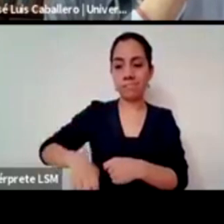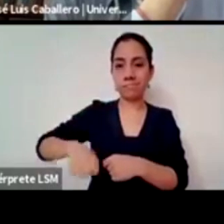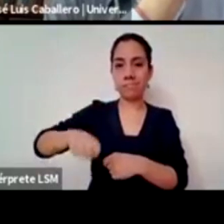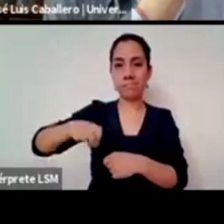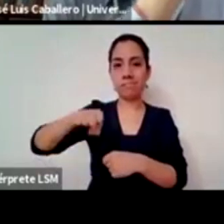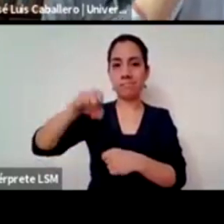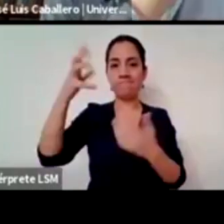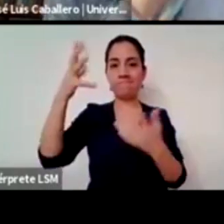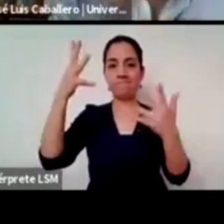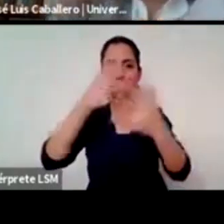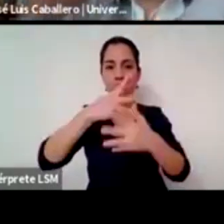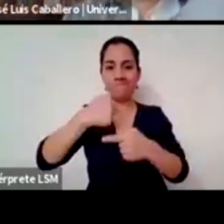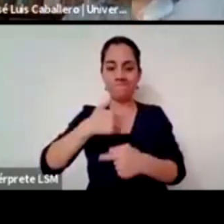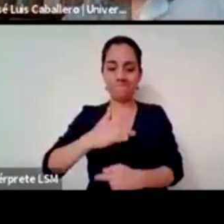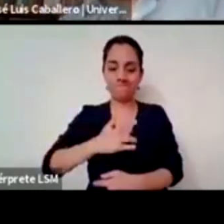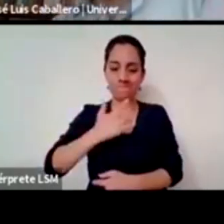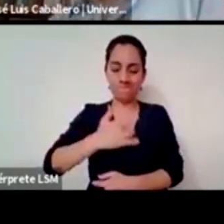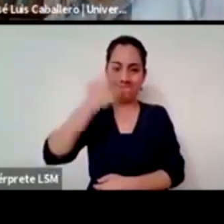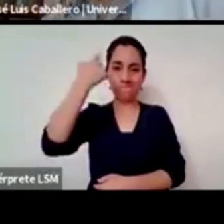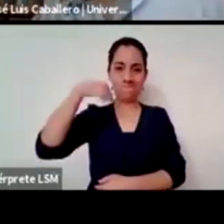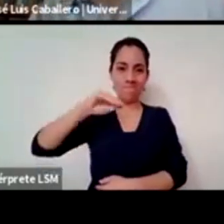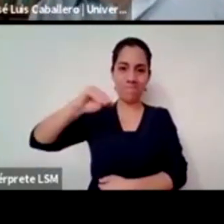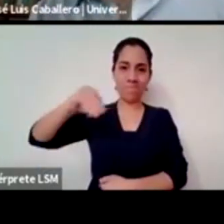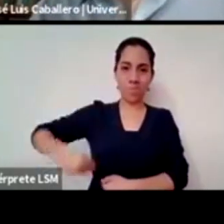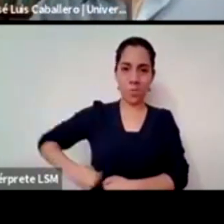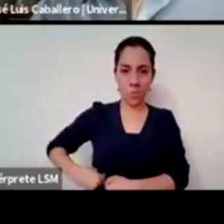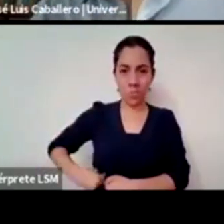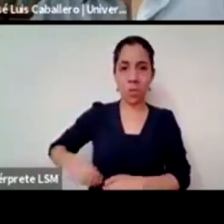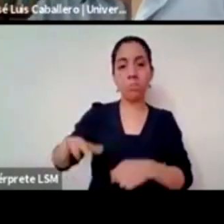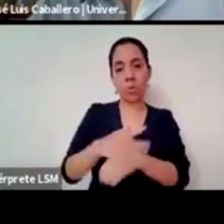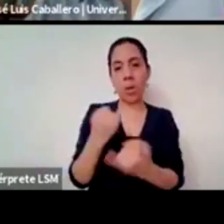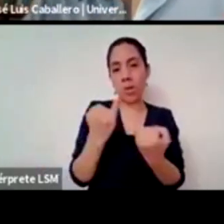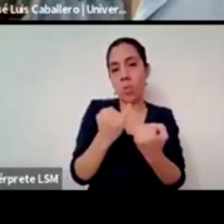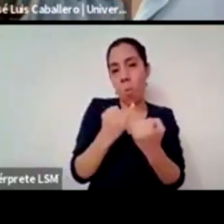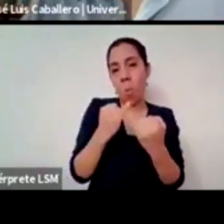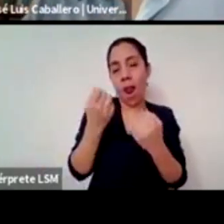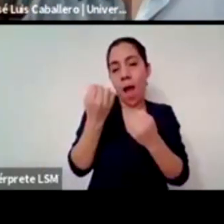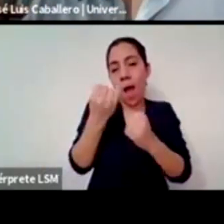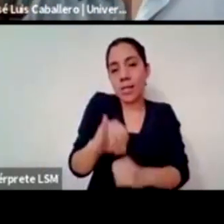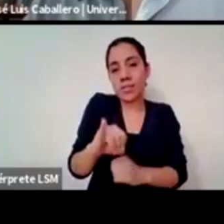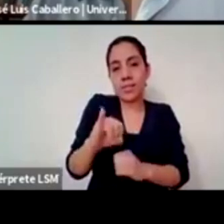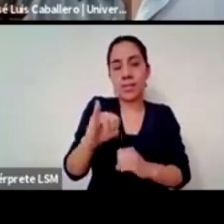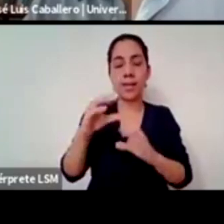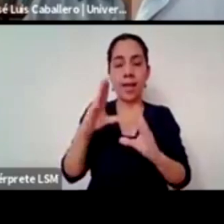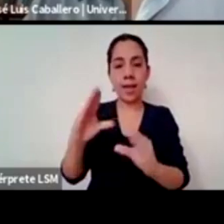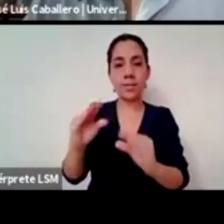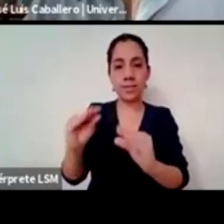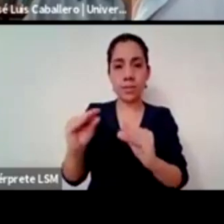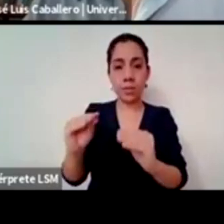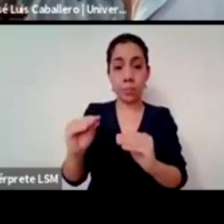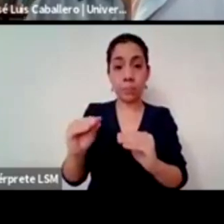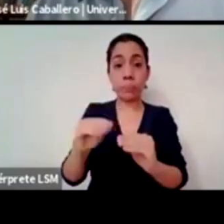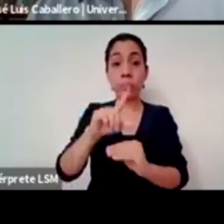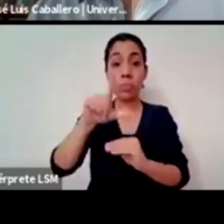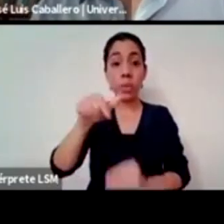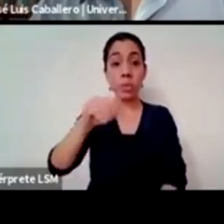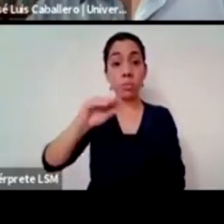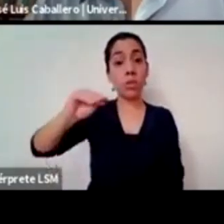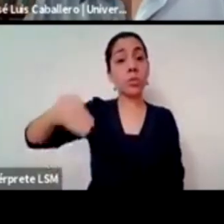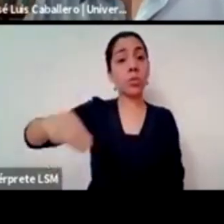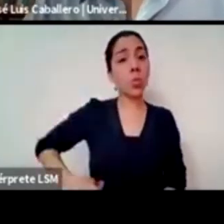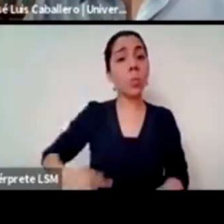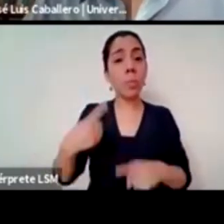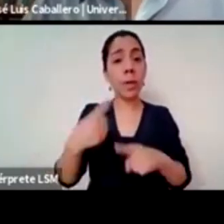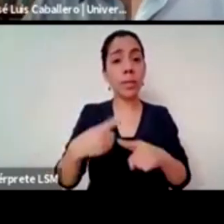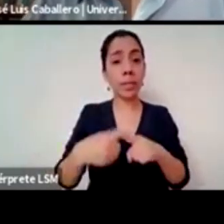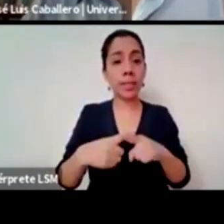y una de las responsables más importantes de ese proceso de culpabilización son las religiones muchas